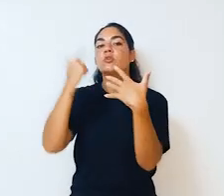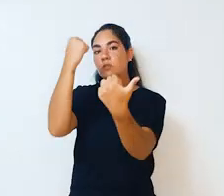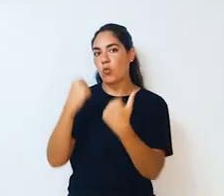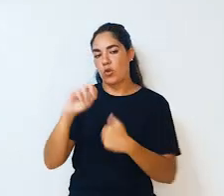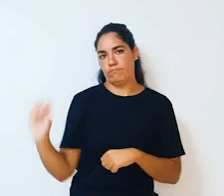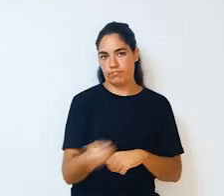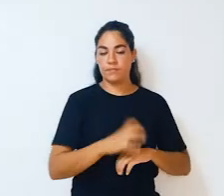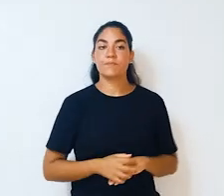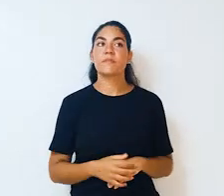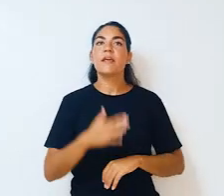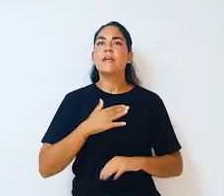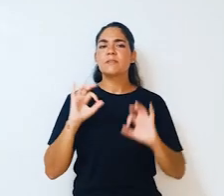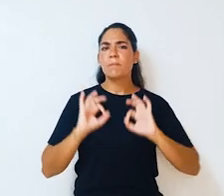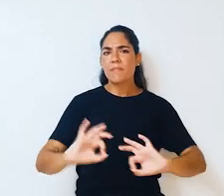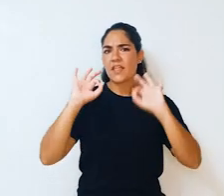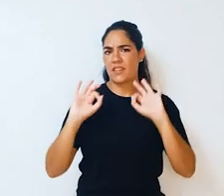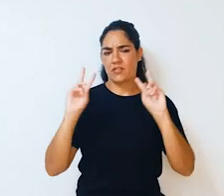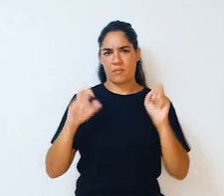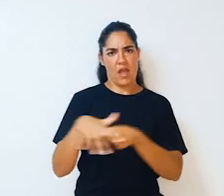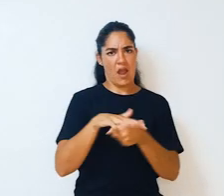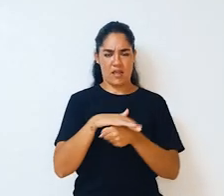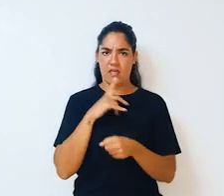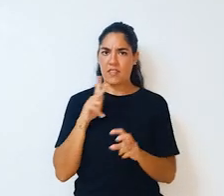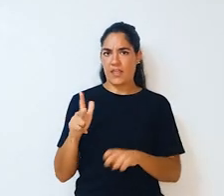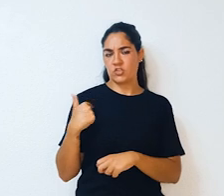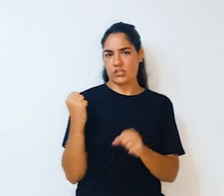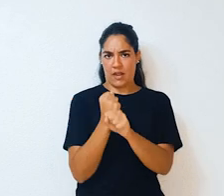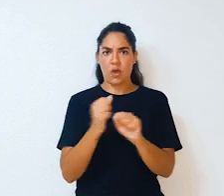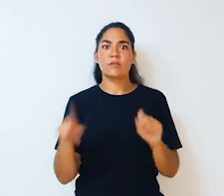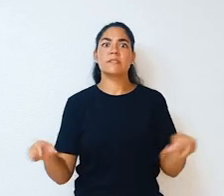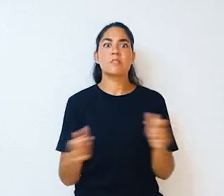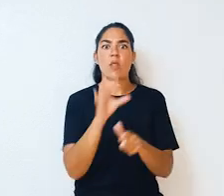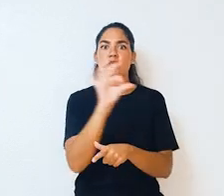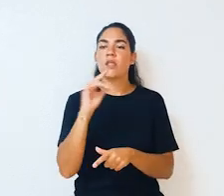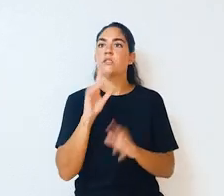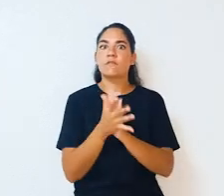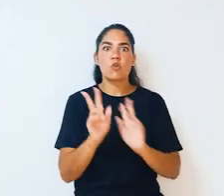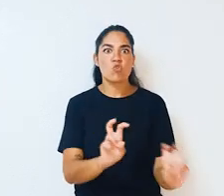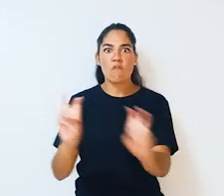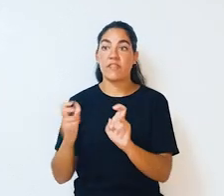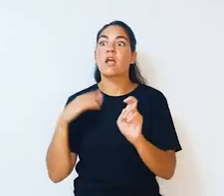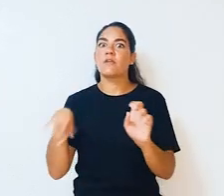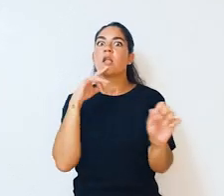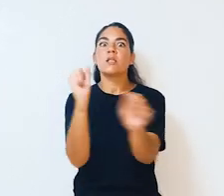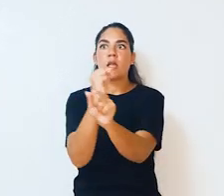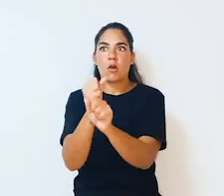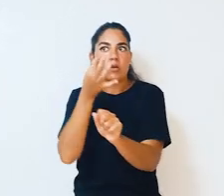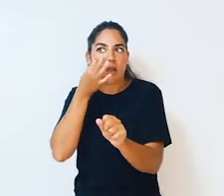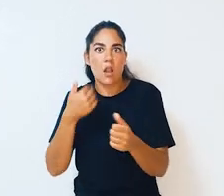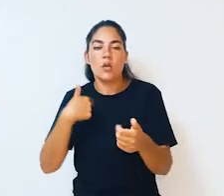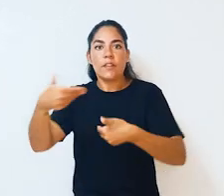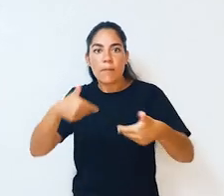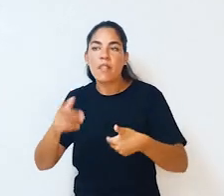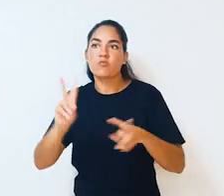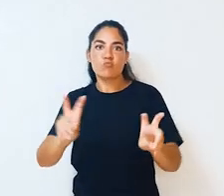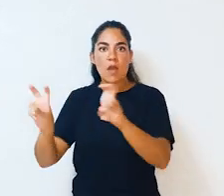instituciones y empresas. La especialización y la formación de posgrado en el área de Derecho del Trabajo y la Seguridad Social supone el estudio de las novedades